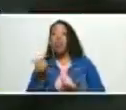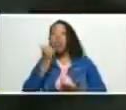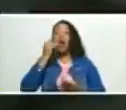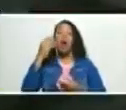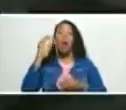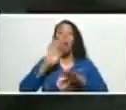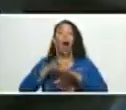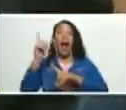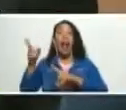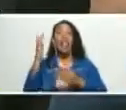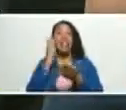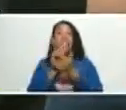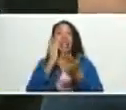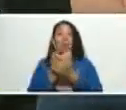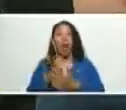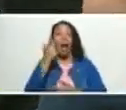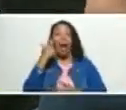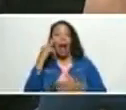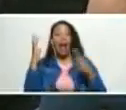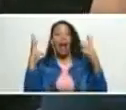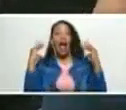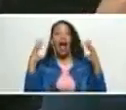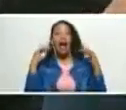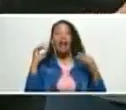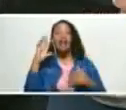farandulero como ha sido Ángel Rodríguez toda la vida